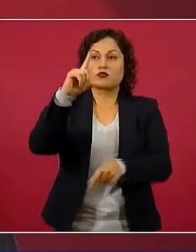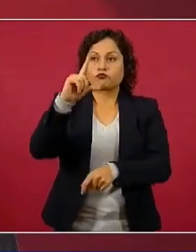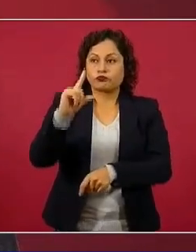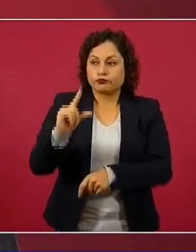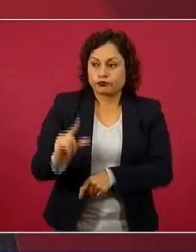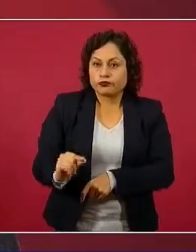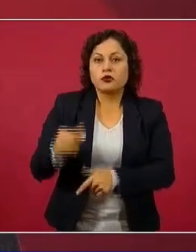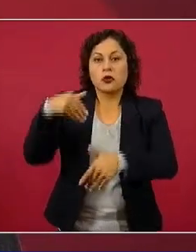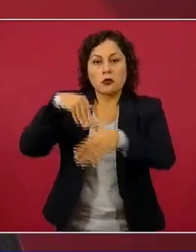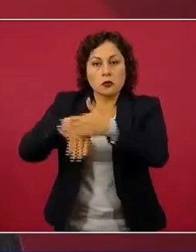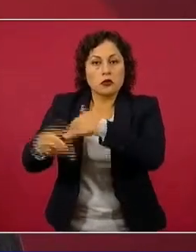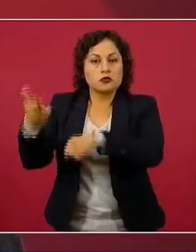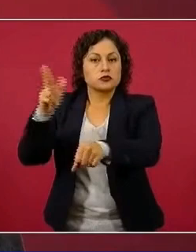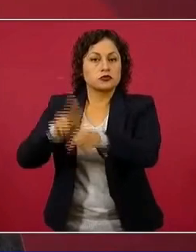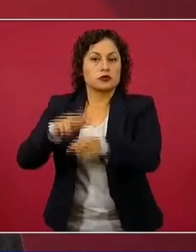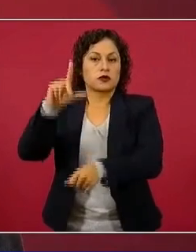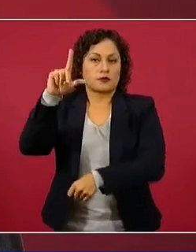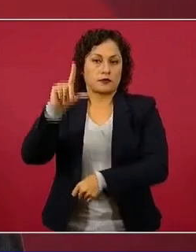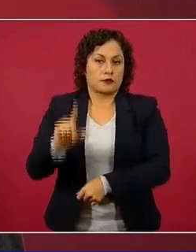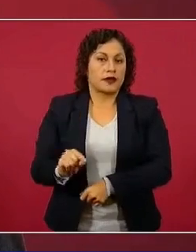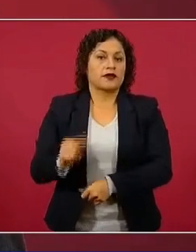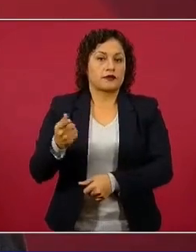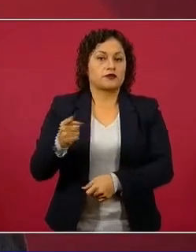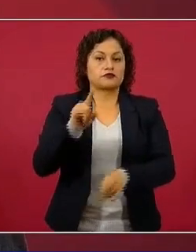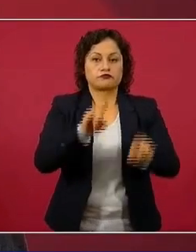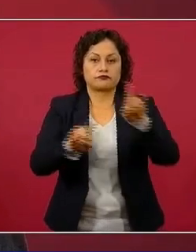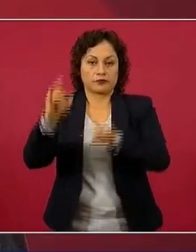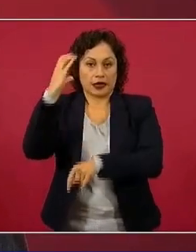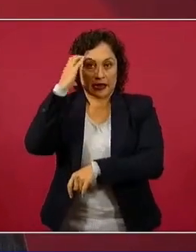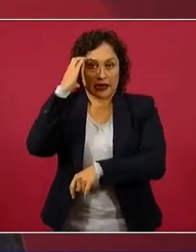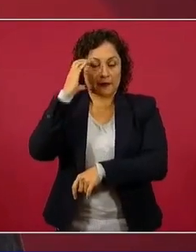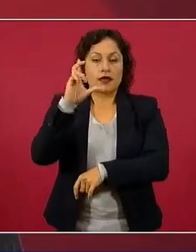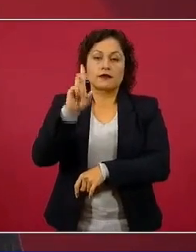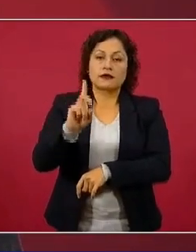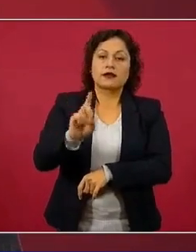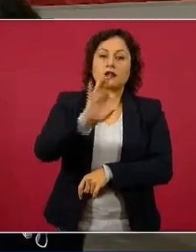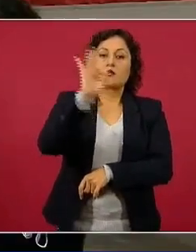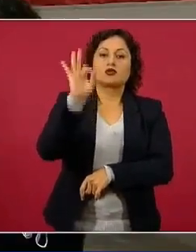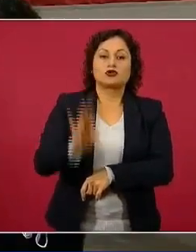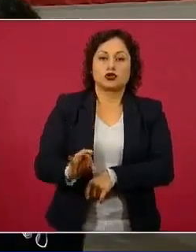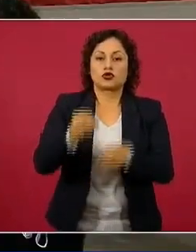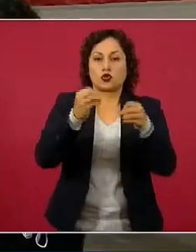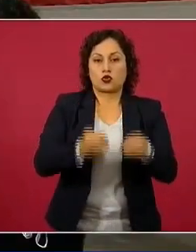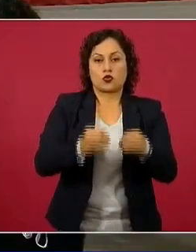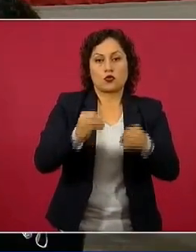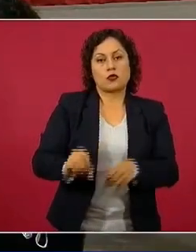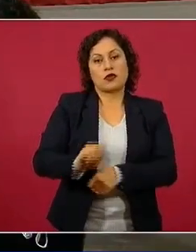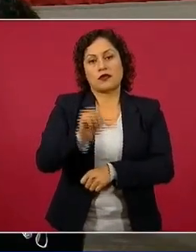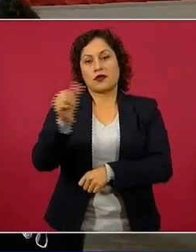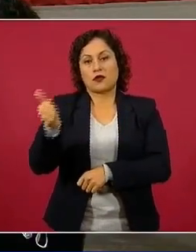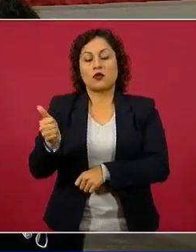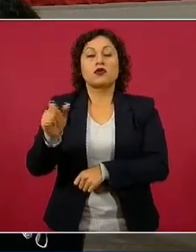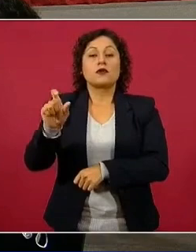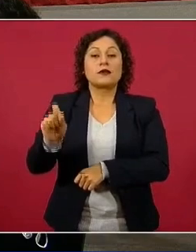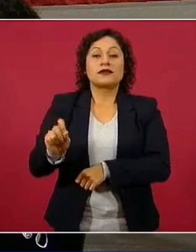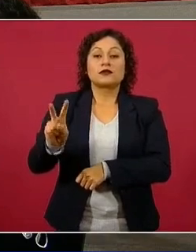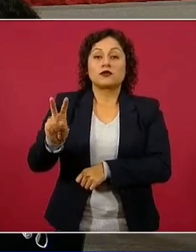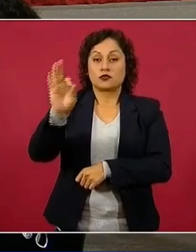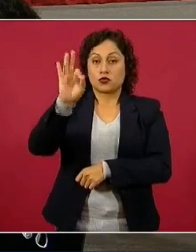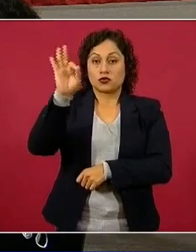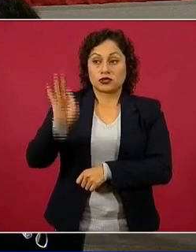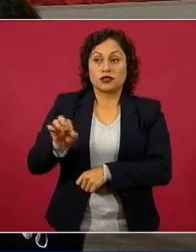disponibles. Solamente 30 por ciento de las camas COVID están ocupadas y 22 por ciento de las camas con